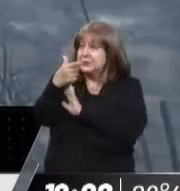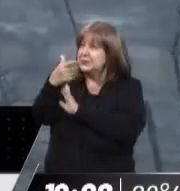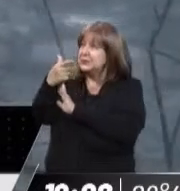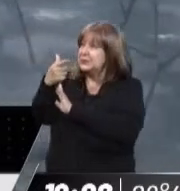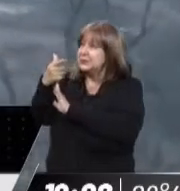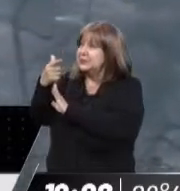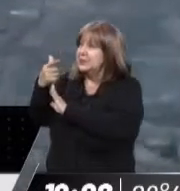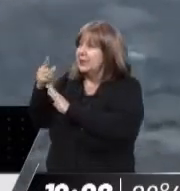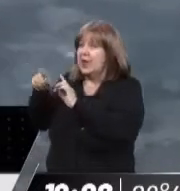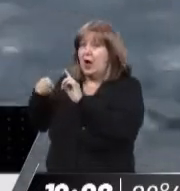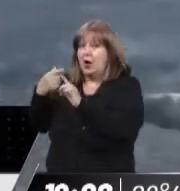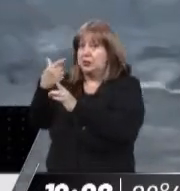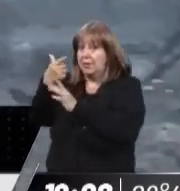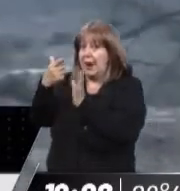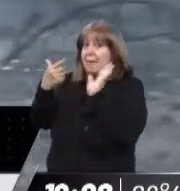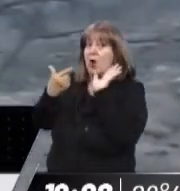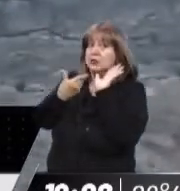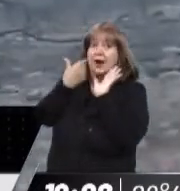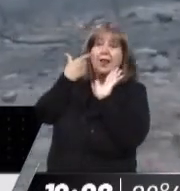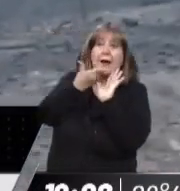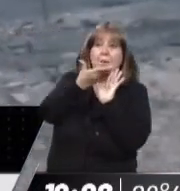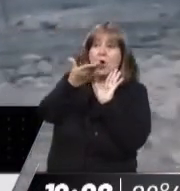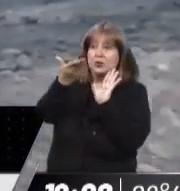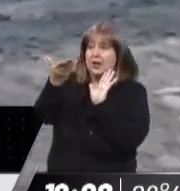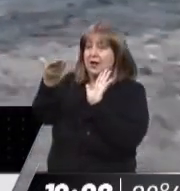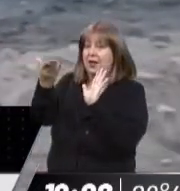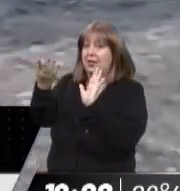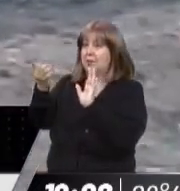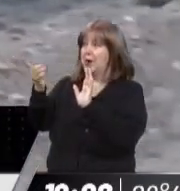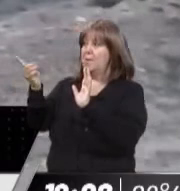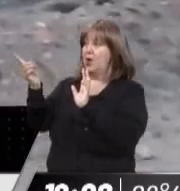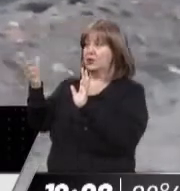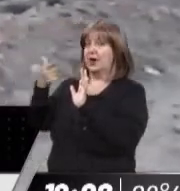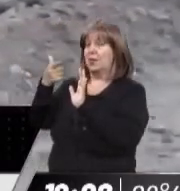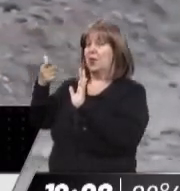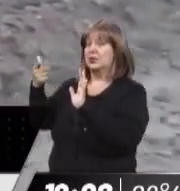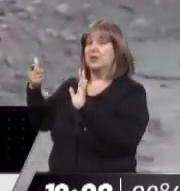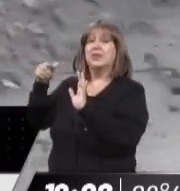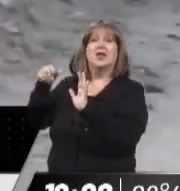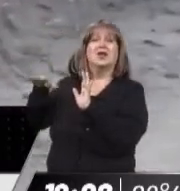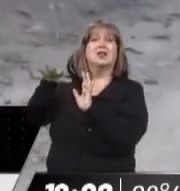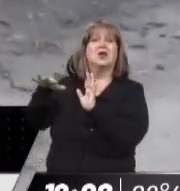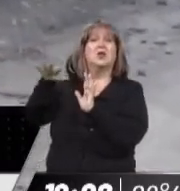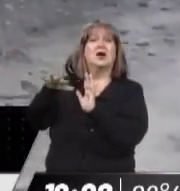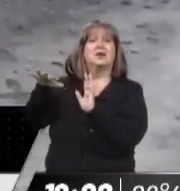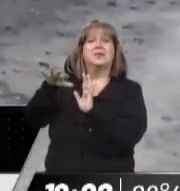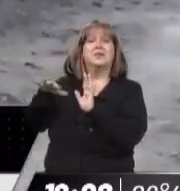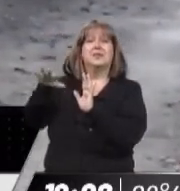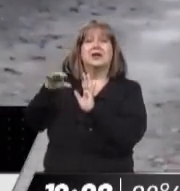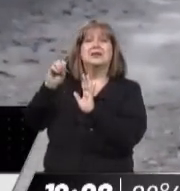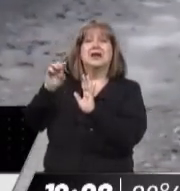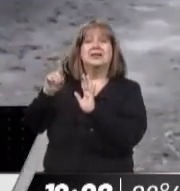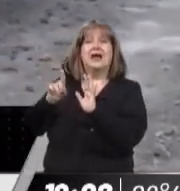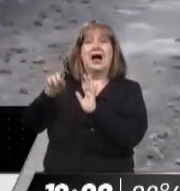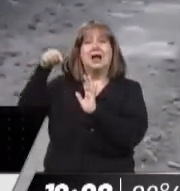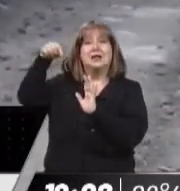otra parte. Y así también siguió detrás de este monte. Esta es la zona, como les decía, al